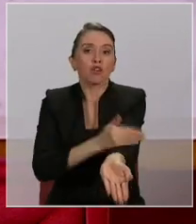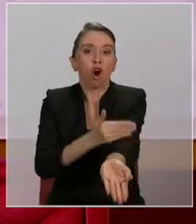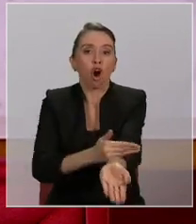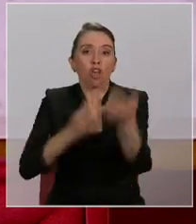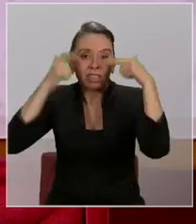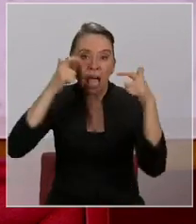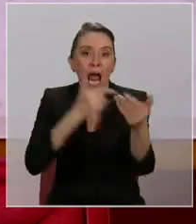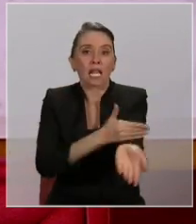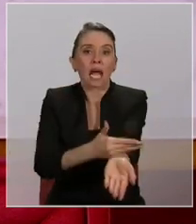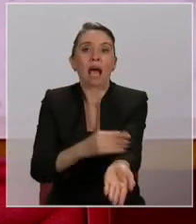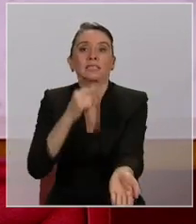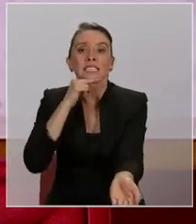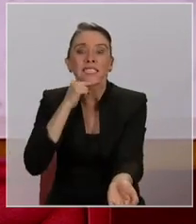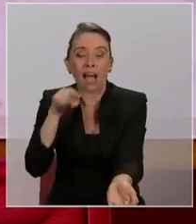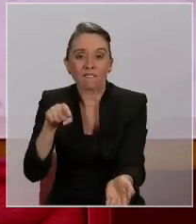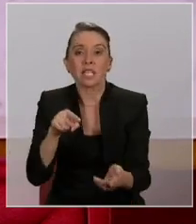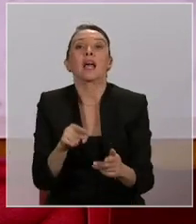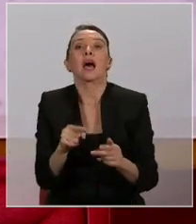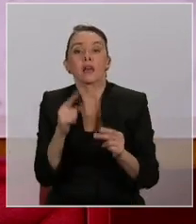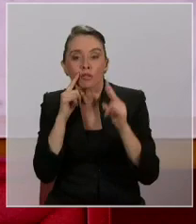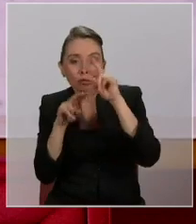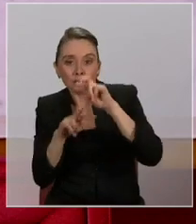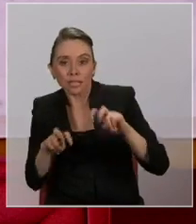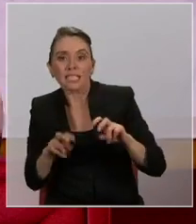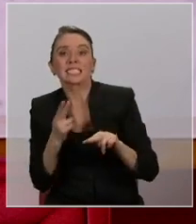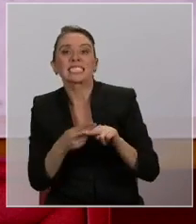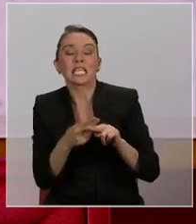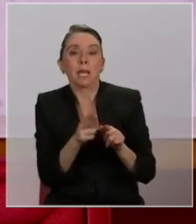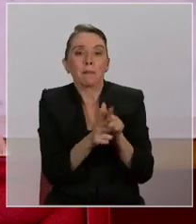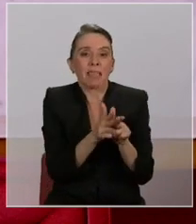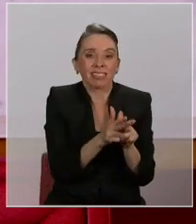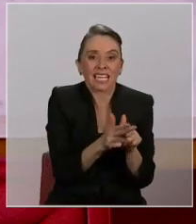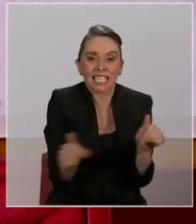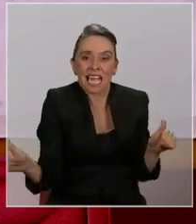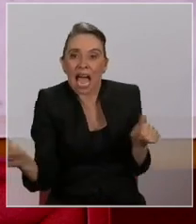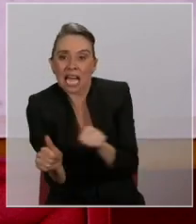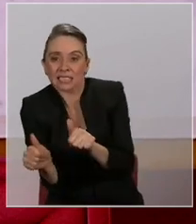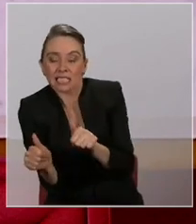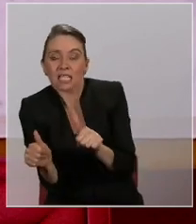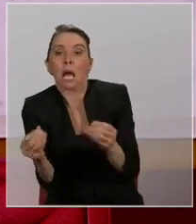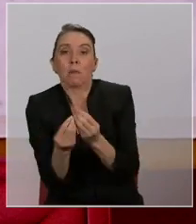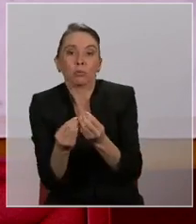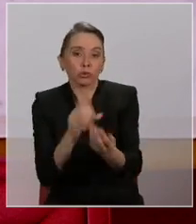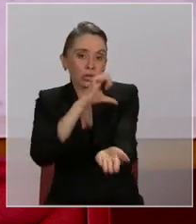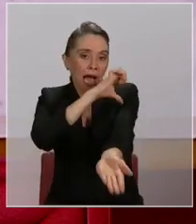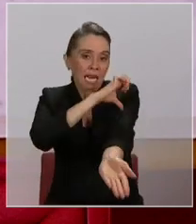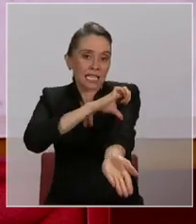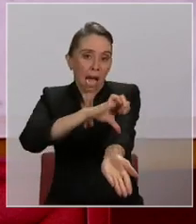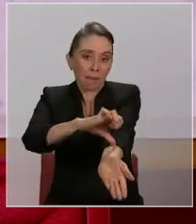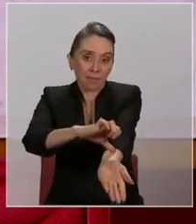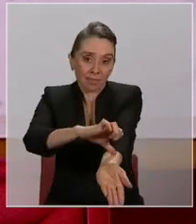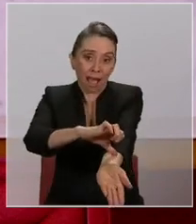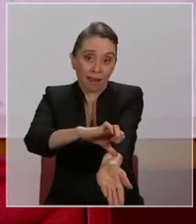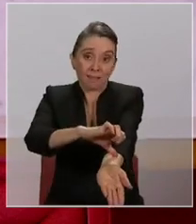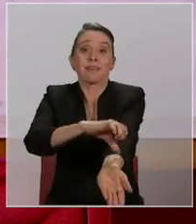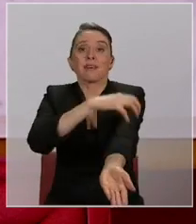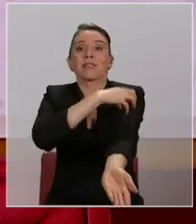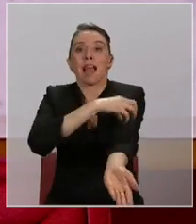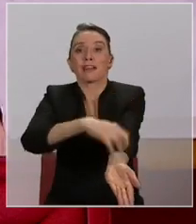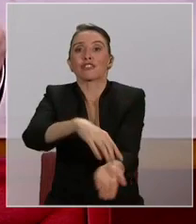y en los estudios de trenes de cercanía en muchas de las capitales regionales de nuestro país.